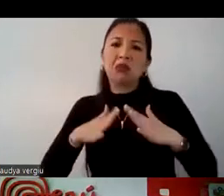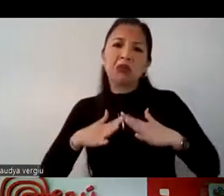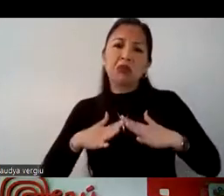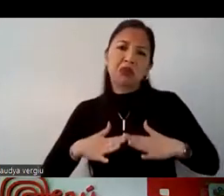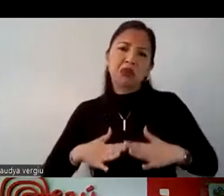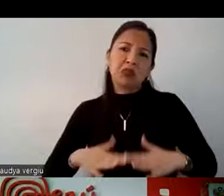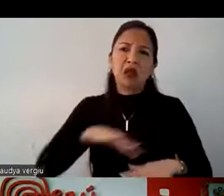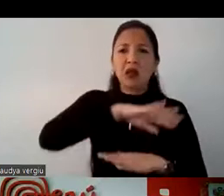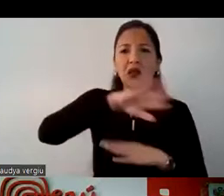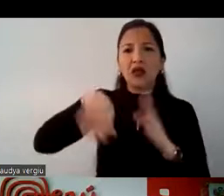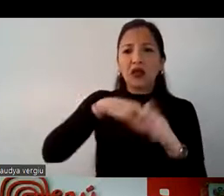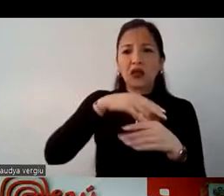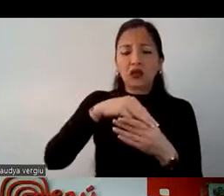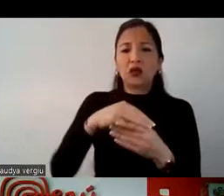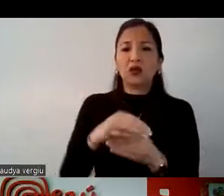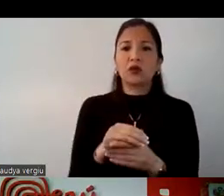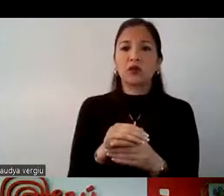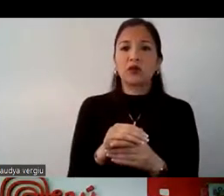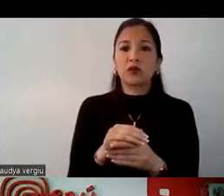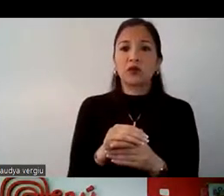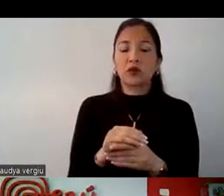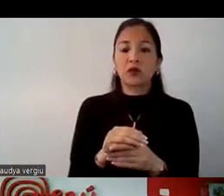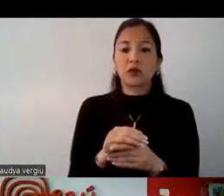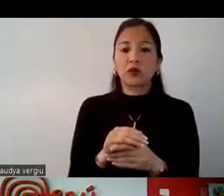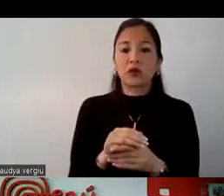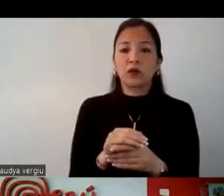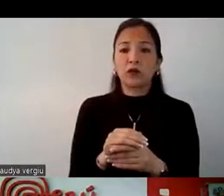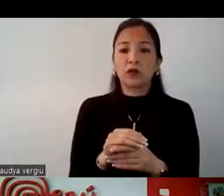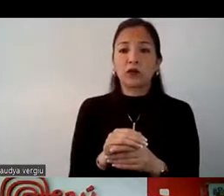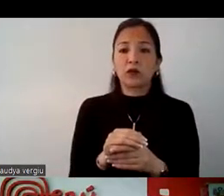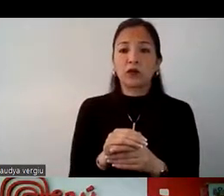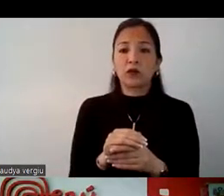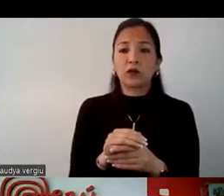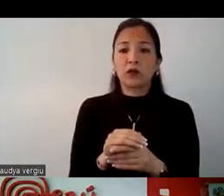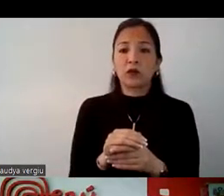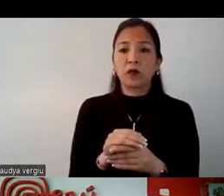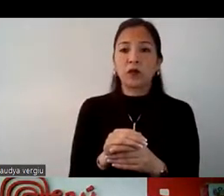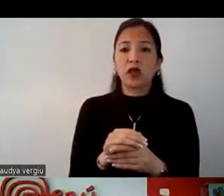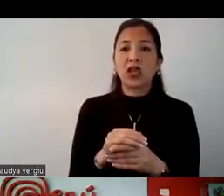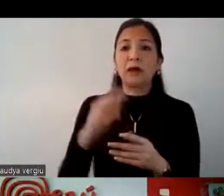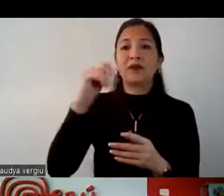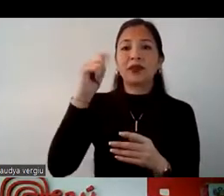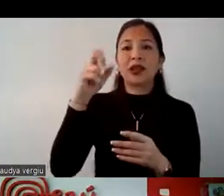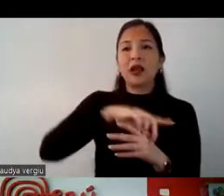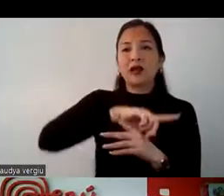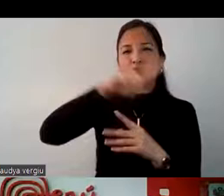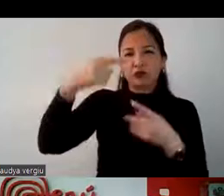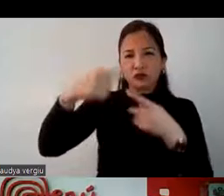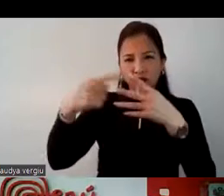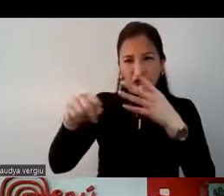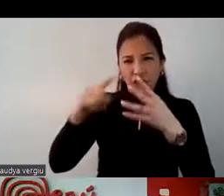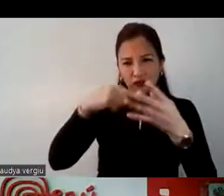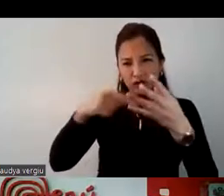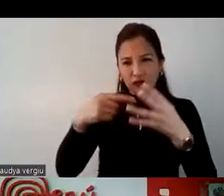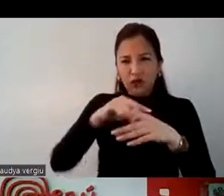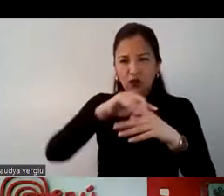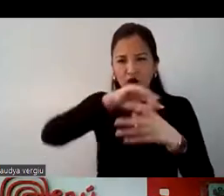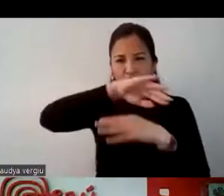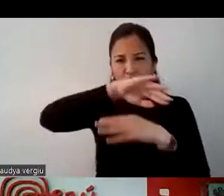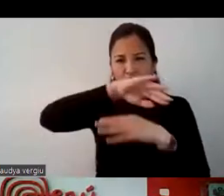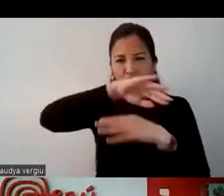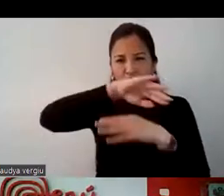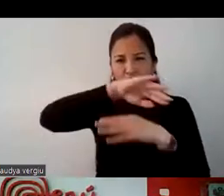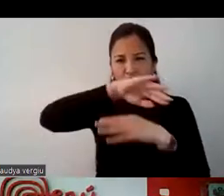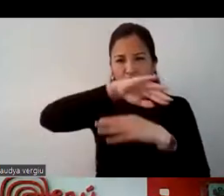Latinoamérica, ya se han estandarizado, incluso, a nivel internacional, mucho de los destinos, y todos te piden dos